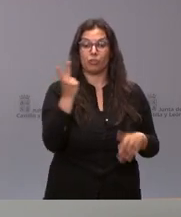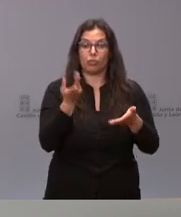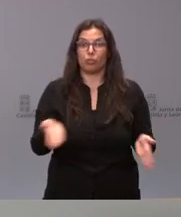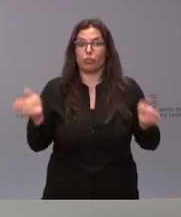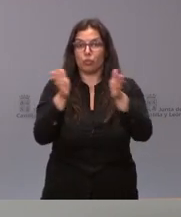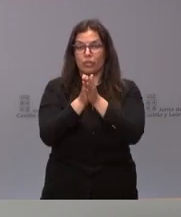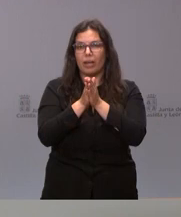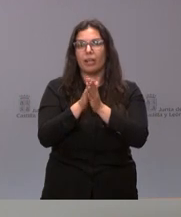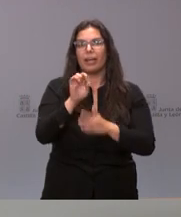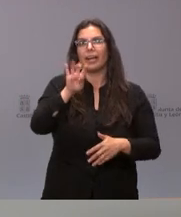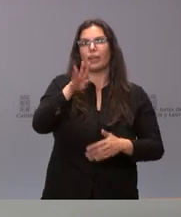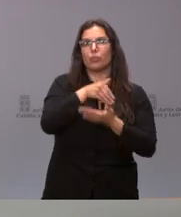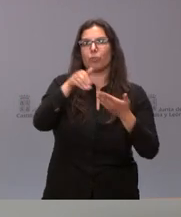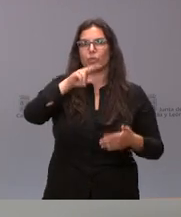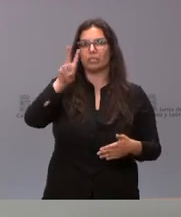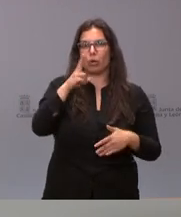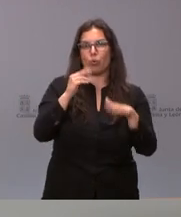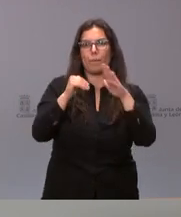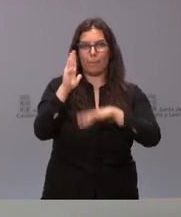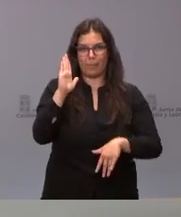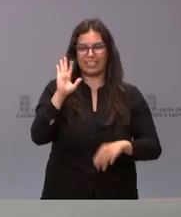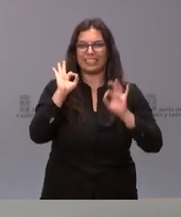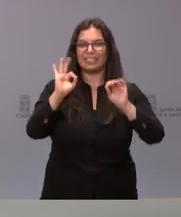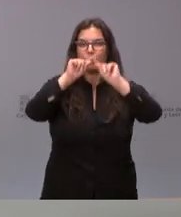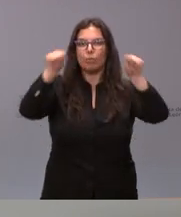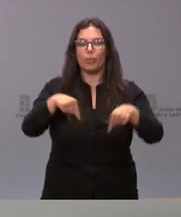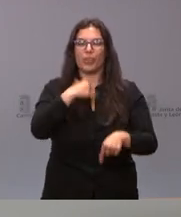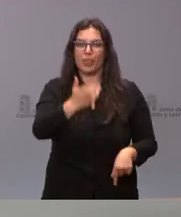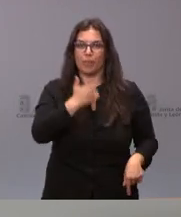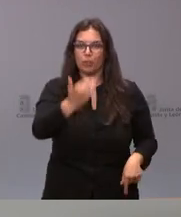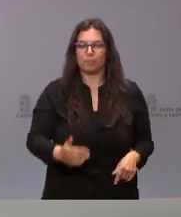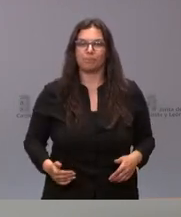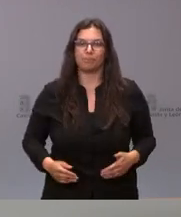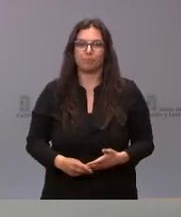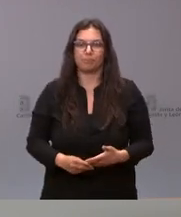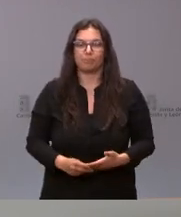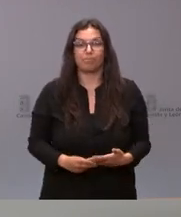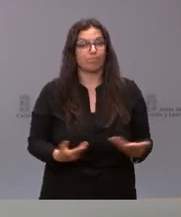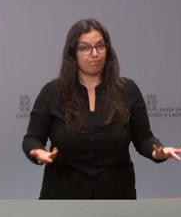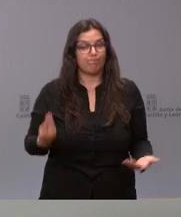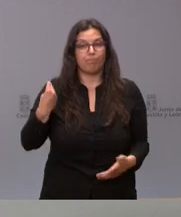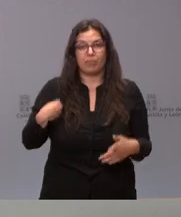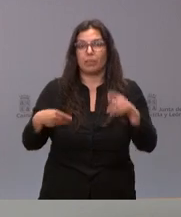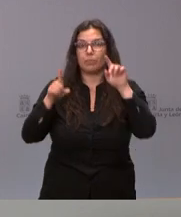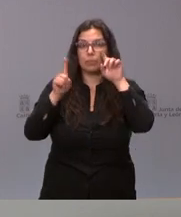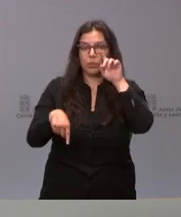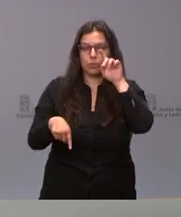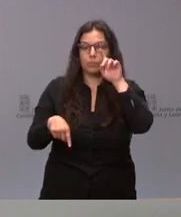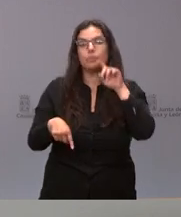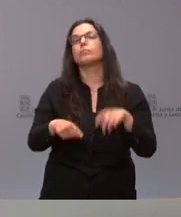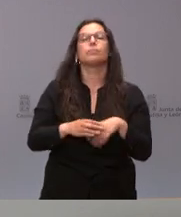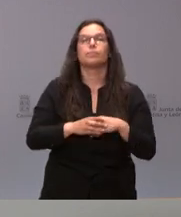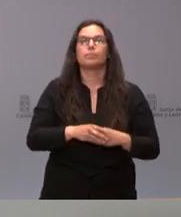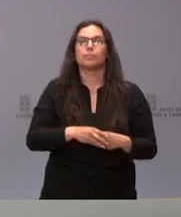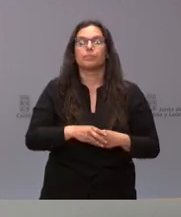supera los 14 millones de euros en la provincia de Zamora. Y de la misma manera, en el caso